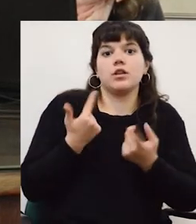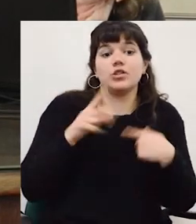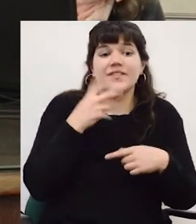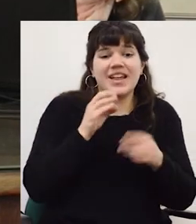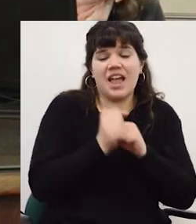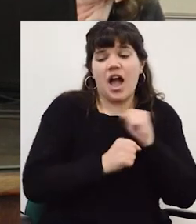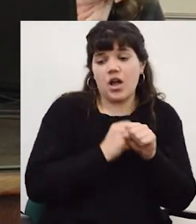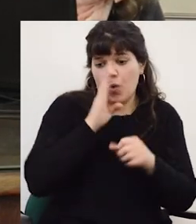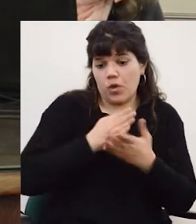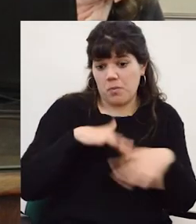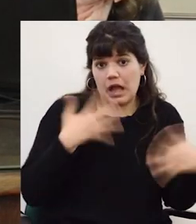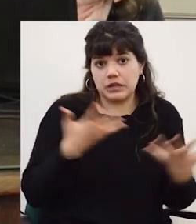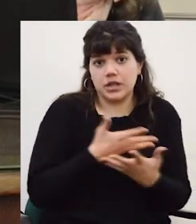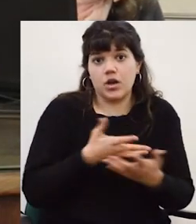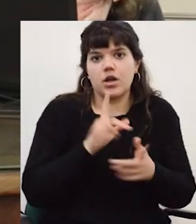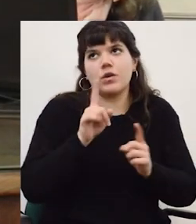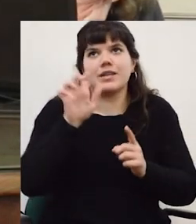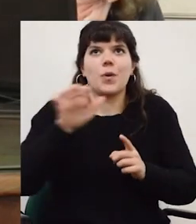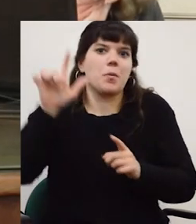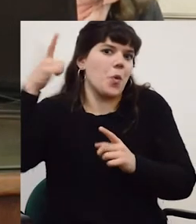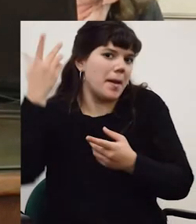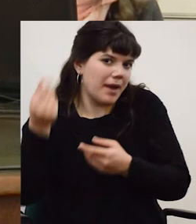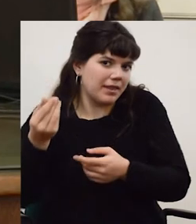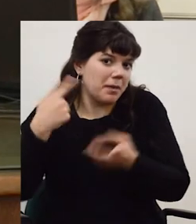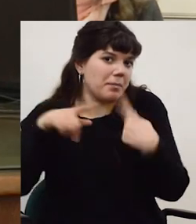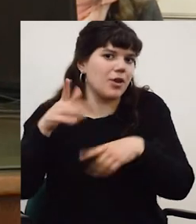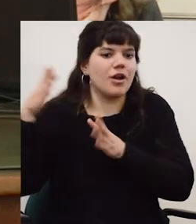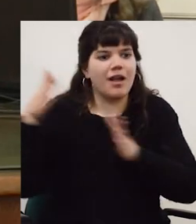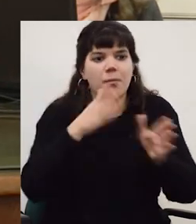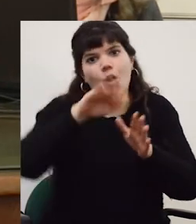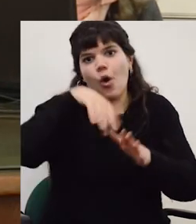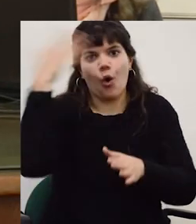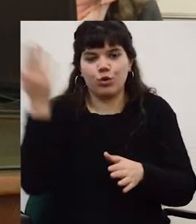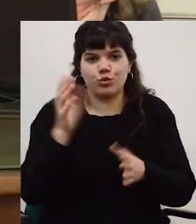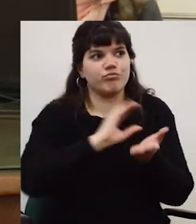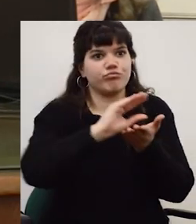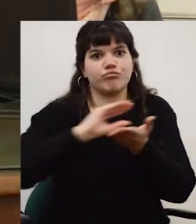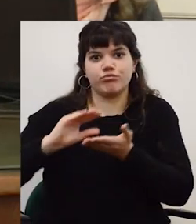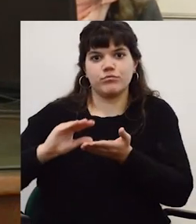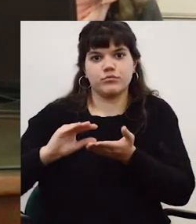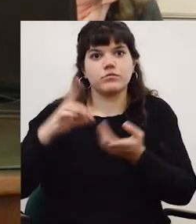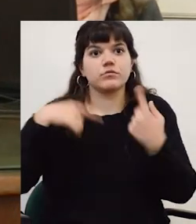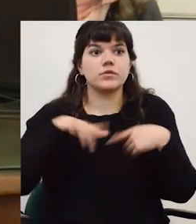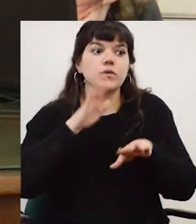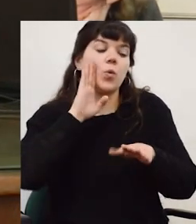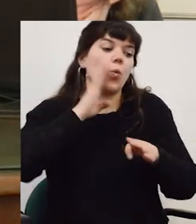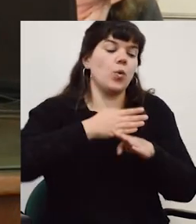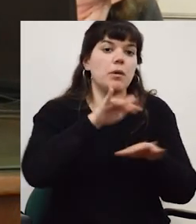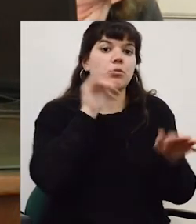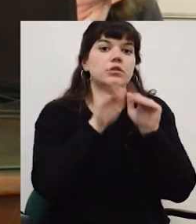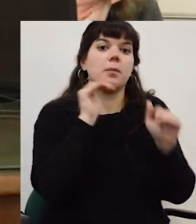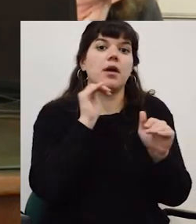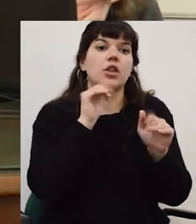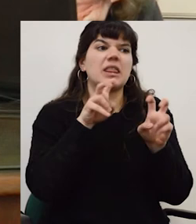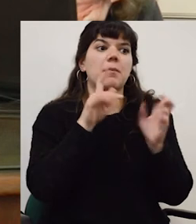sin dinero no podíamos en los últimos 20 años esa ecuación de alguna manera no es que Europa no tenga plata ha redireccionado sus fondos